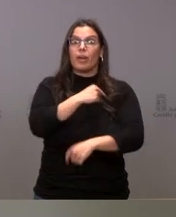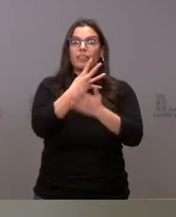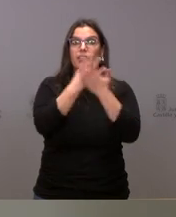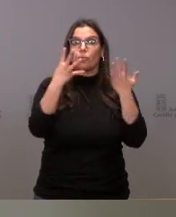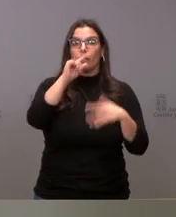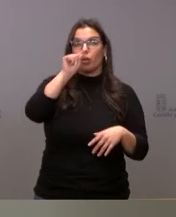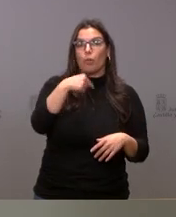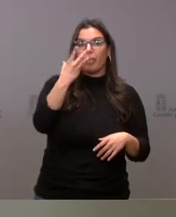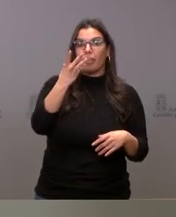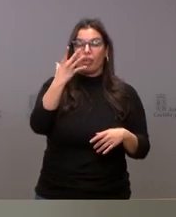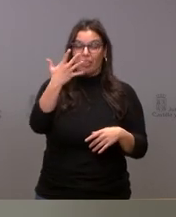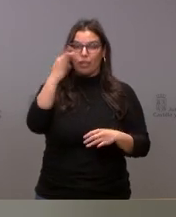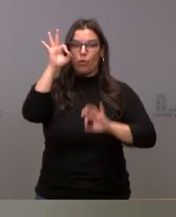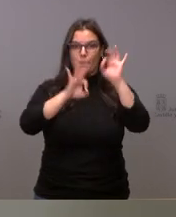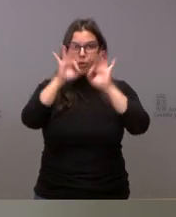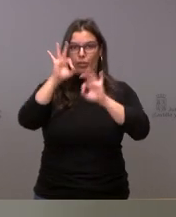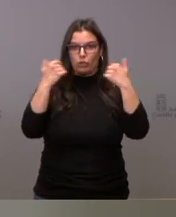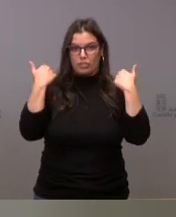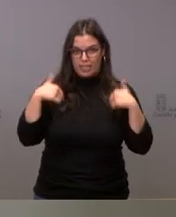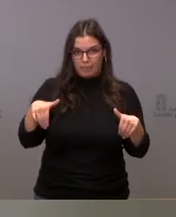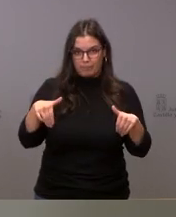de personas vacunadas